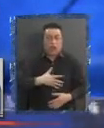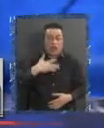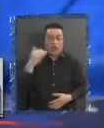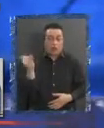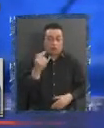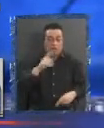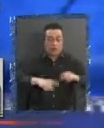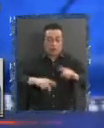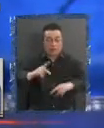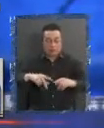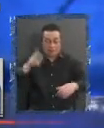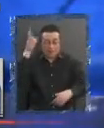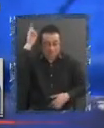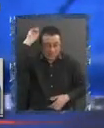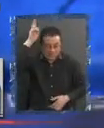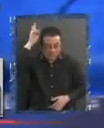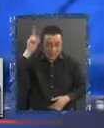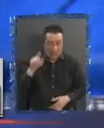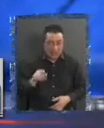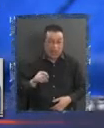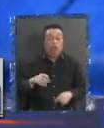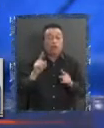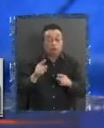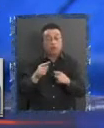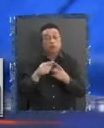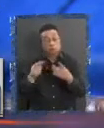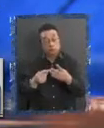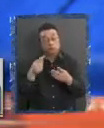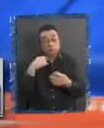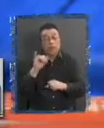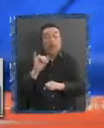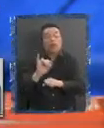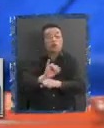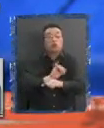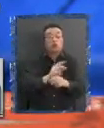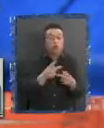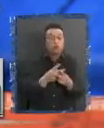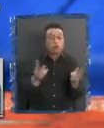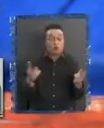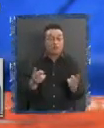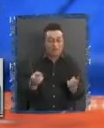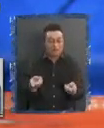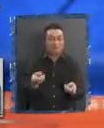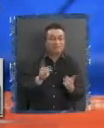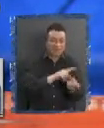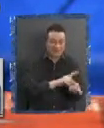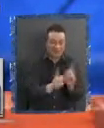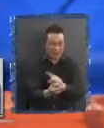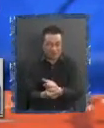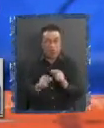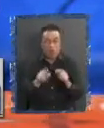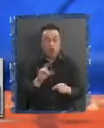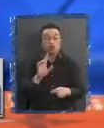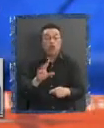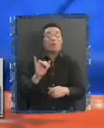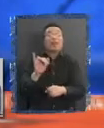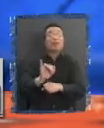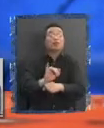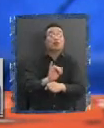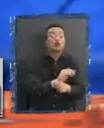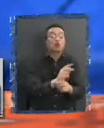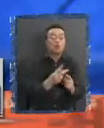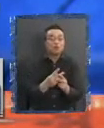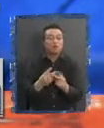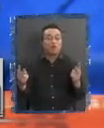Territoriales indígenas Que entre otras cosas Pasan a ser entidades públicas De aquí lo que estamos hablando Son solo De entidades públicas Y hay algo que creo Que